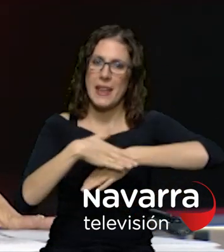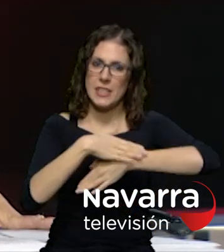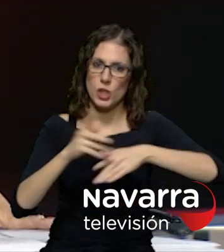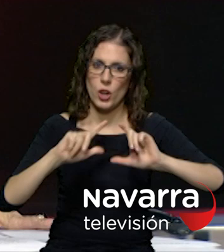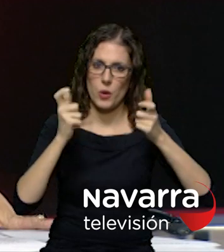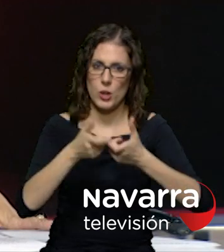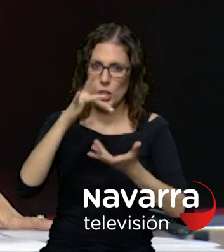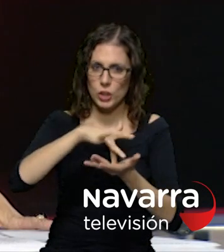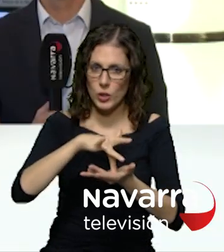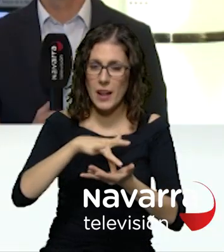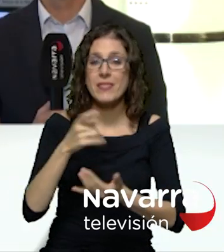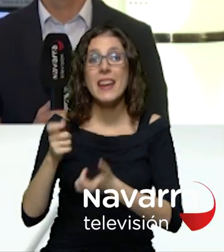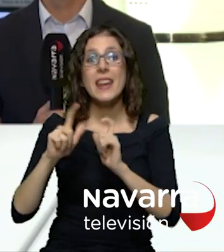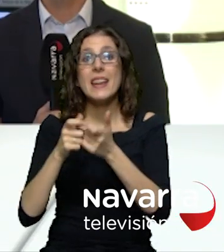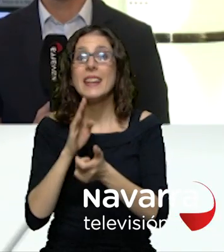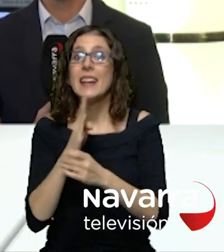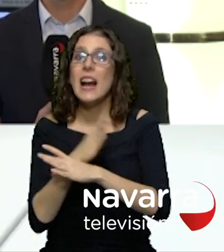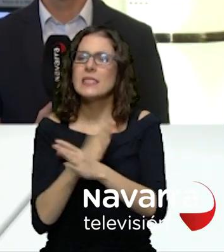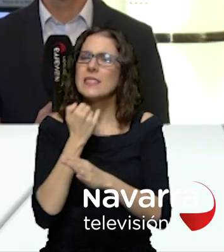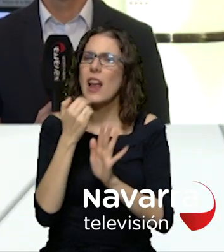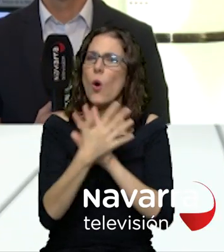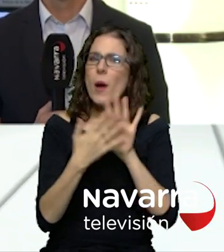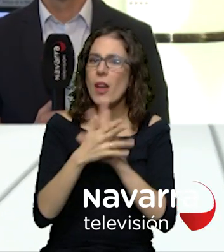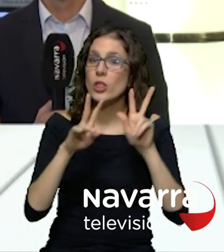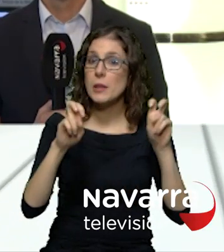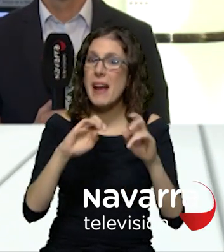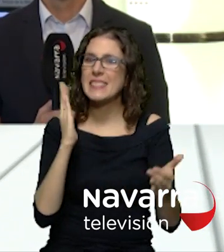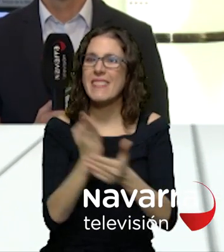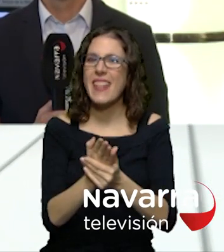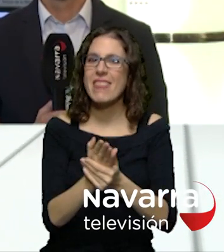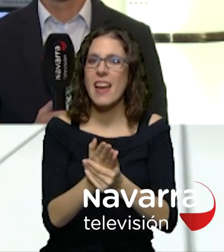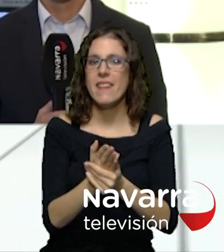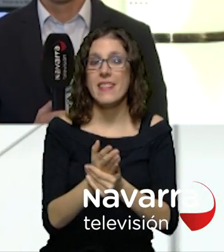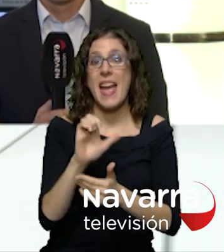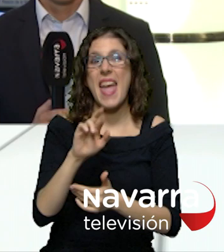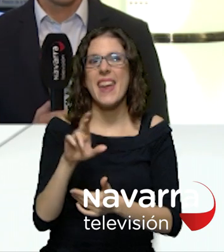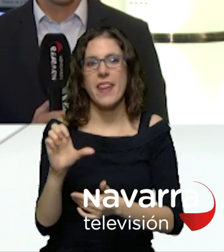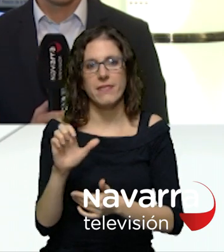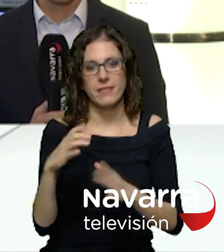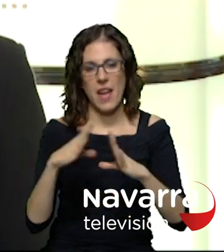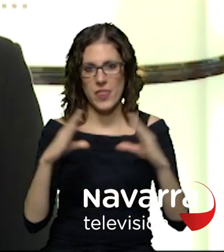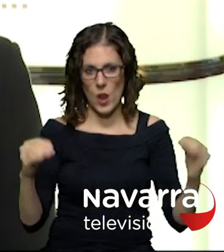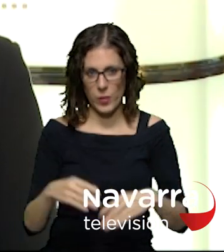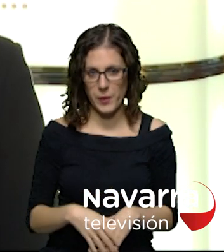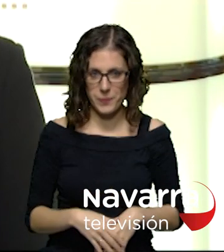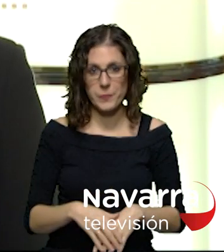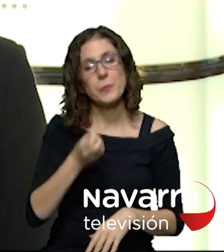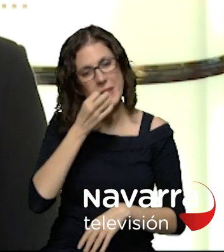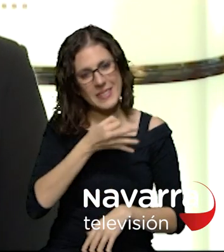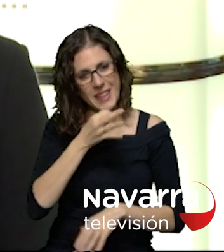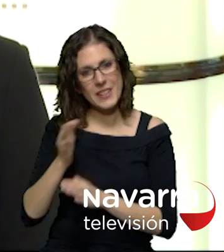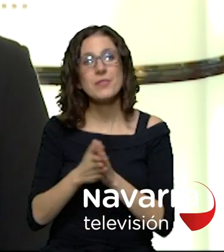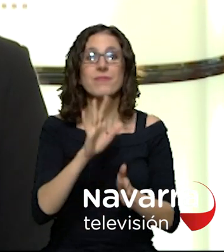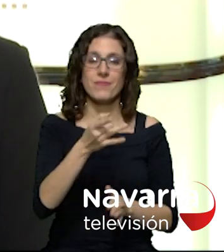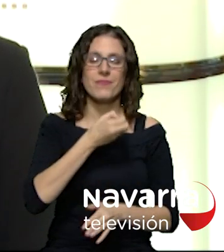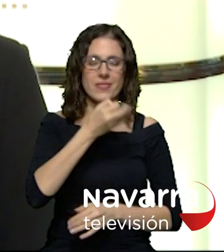portavoz javier bazaga ha habido referencias a la sentencia de los eres en andalucía y la futura formación de gobierno buenas tardes sí buenas tardes la ministra portavoz isabel